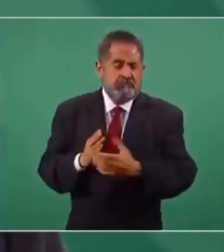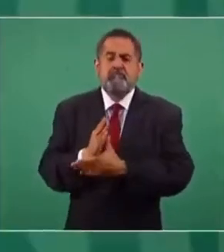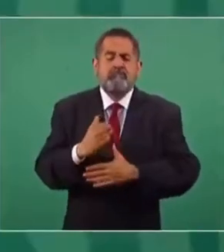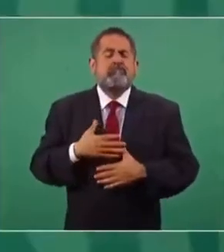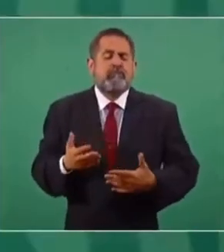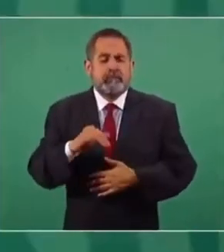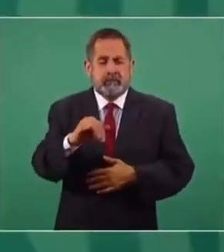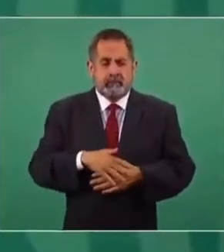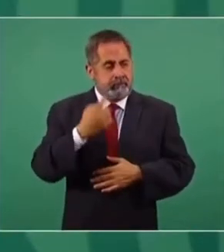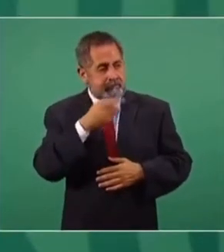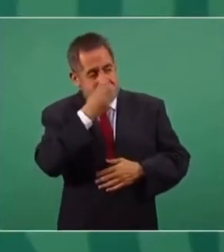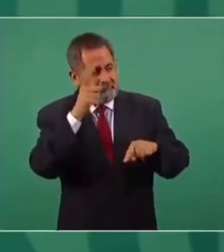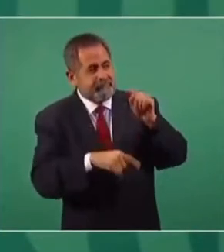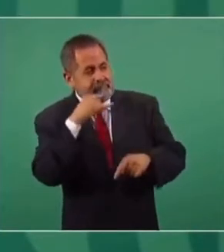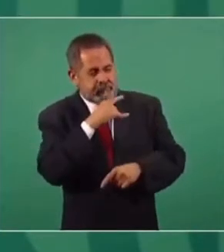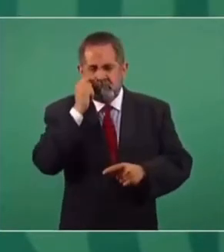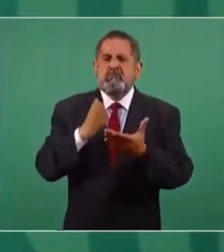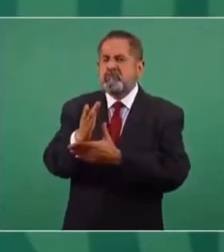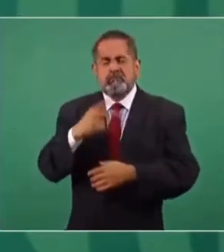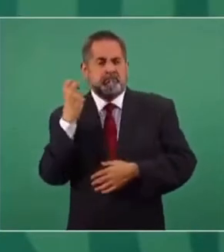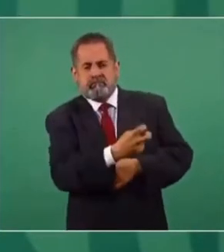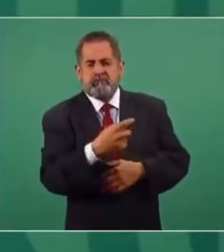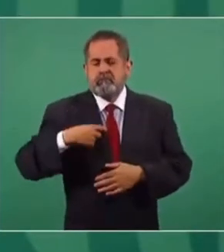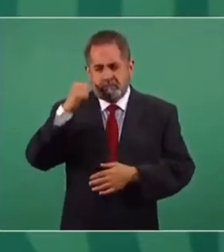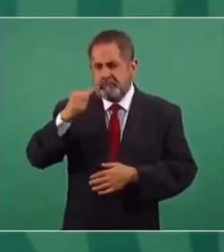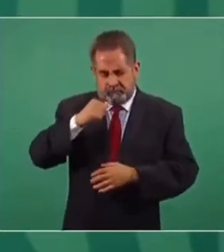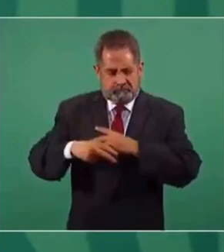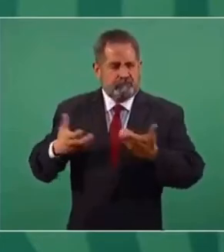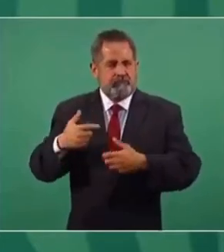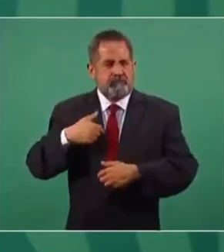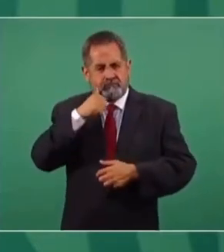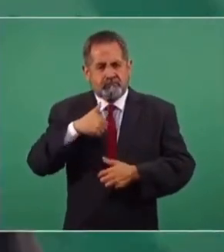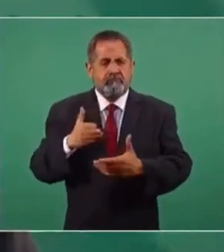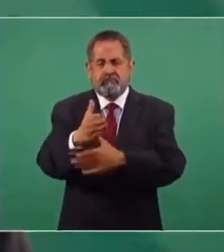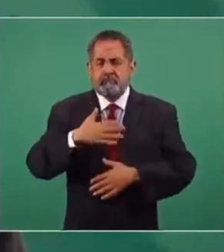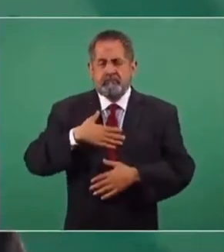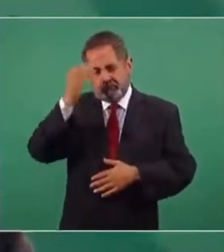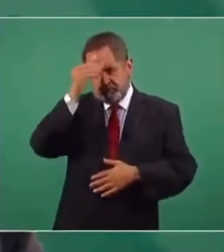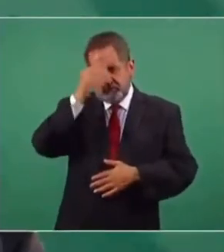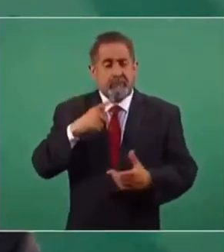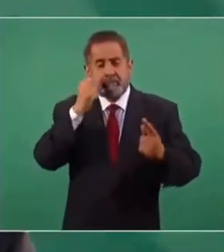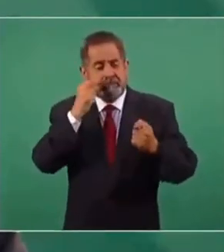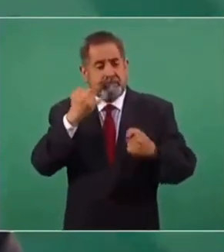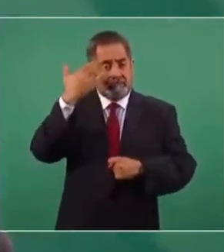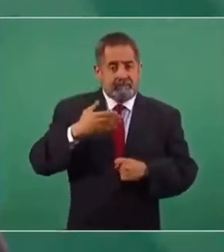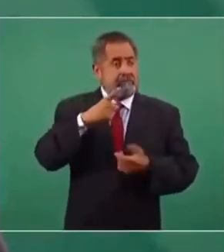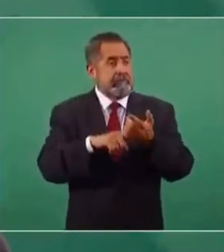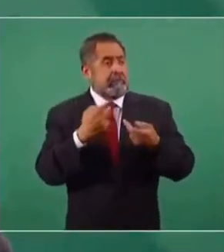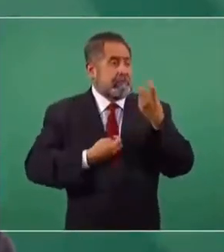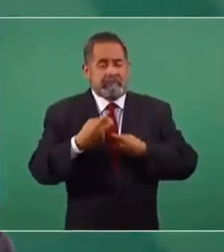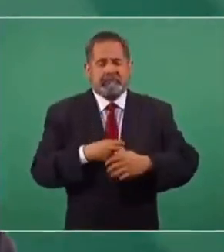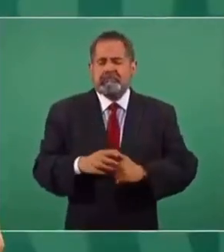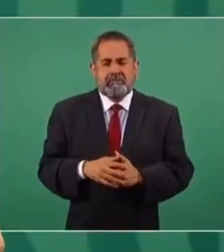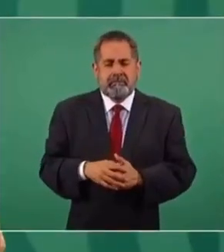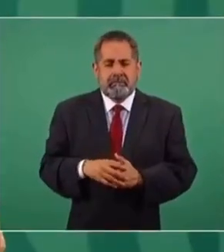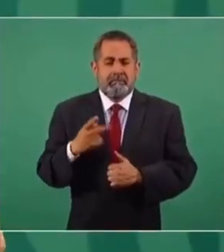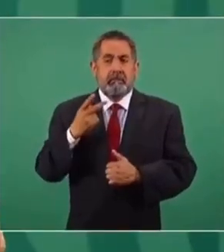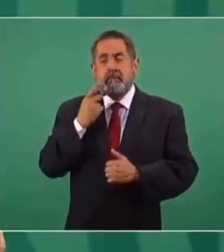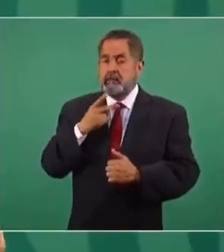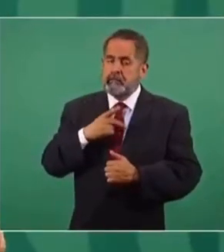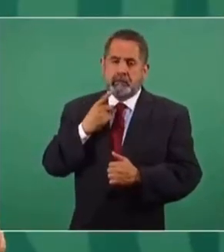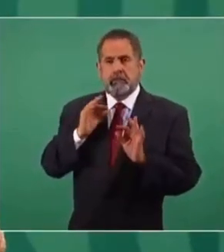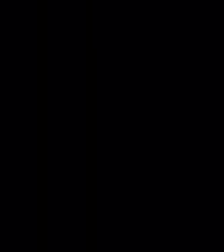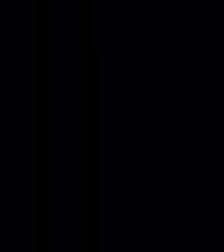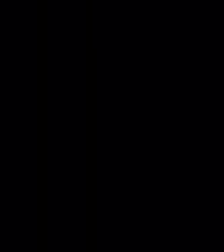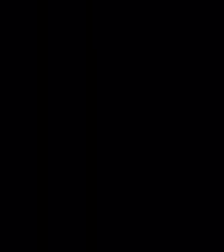desenmascarar a hipócritas, siempre. He dado mi punto de vista y no me importa lo políticamente